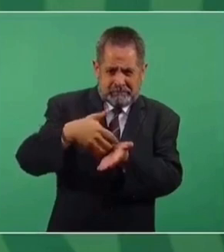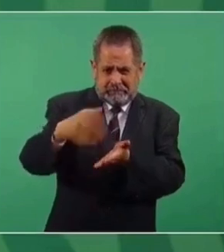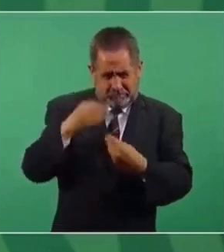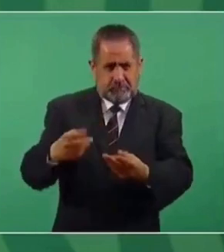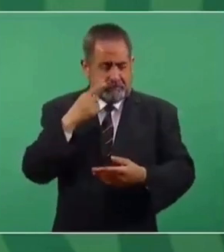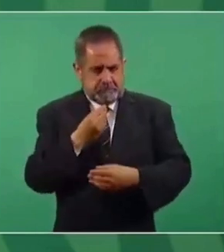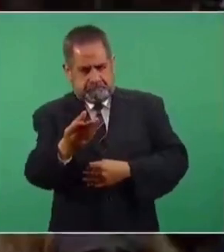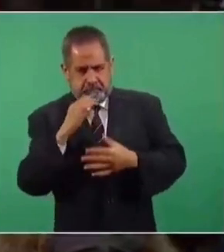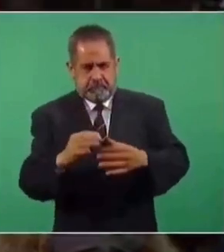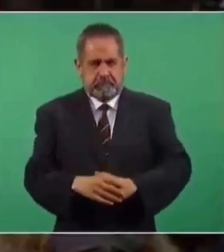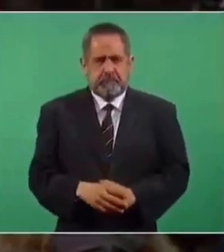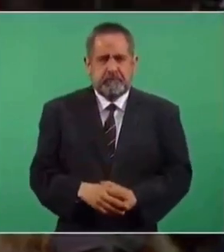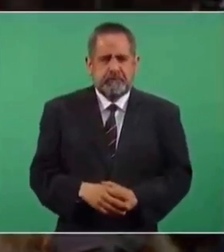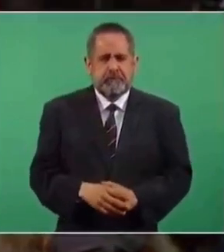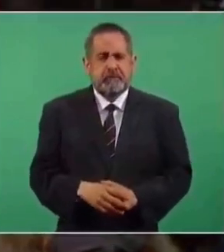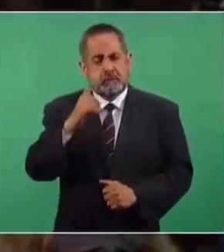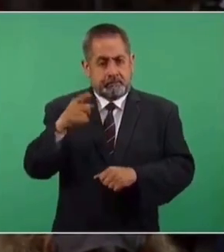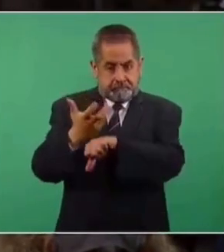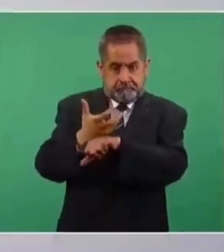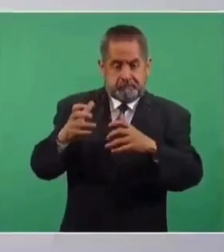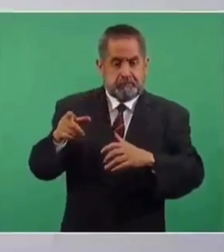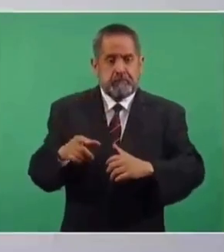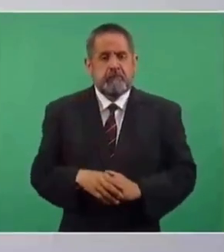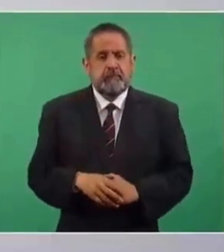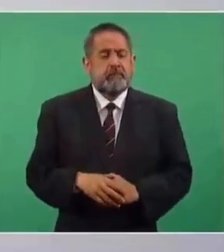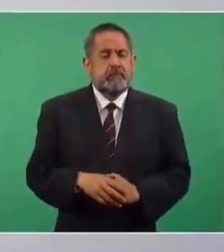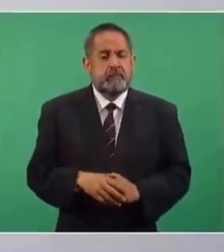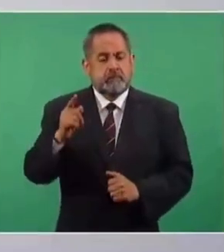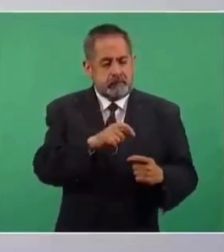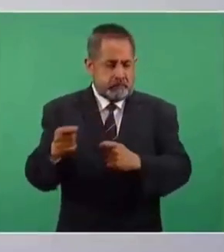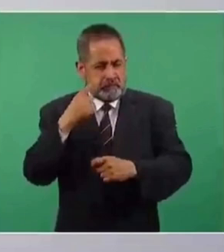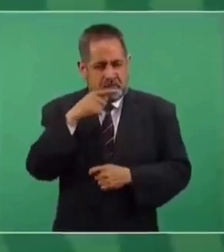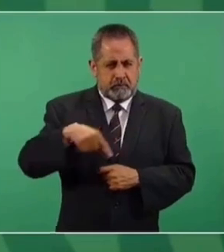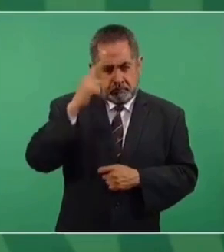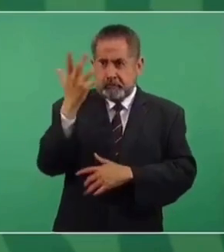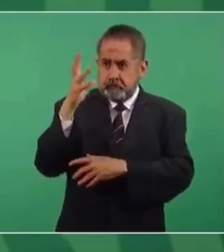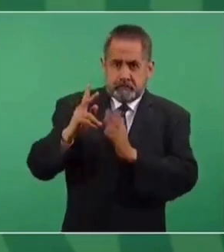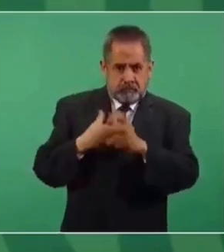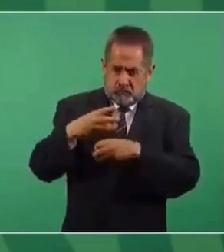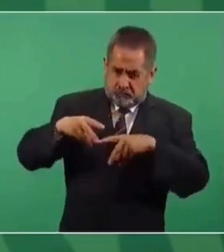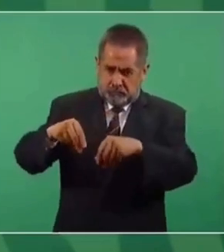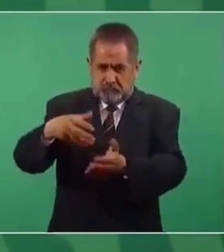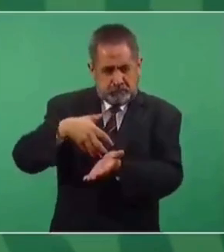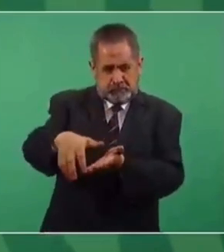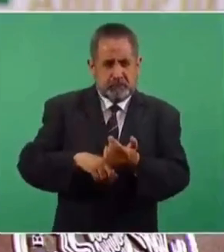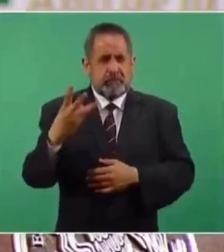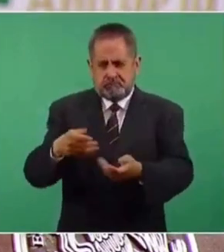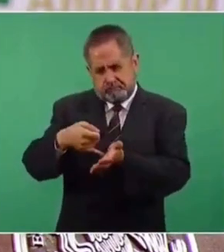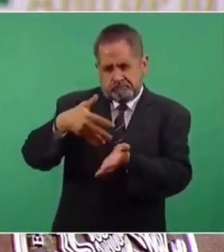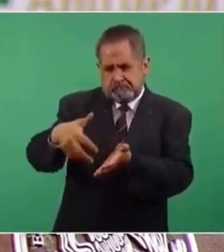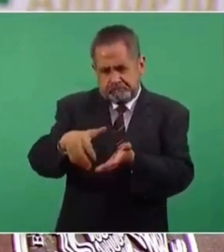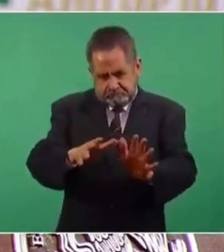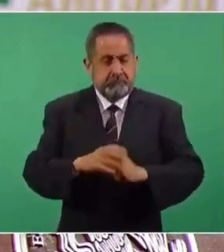que tengas un dato. ¿Qué es dato? En Estados Unidos destinan a la reforestación 300 millones de